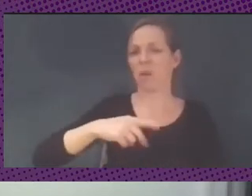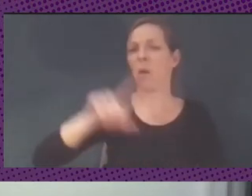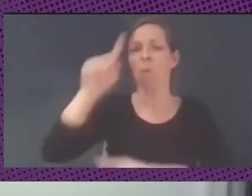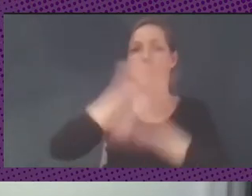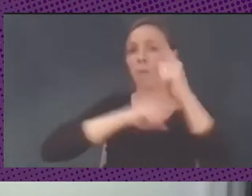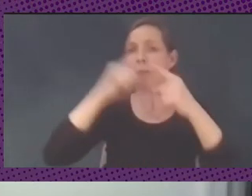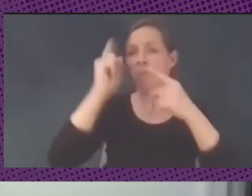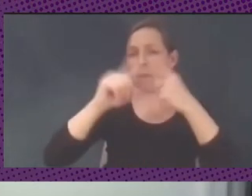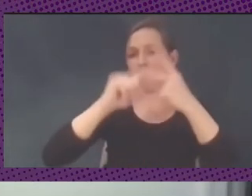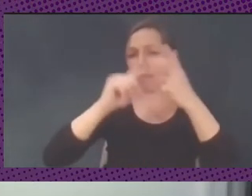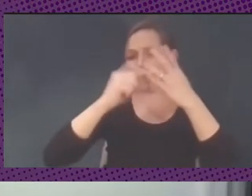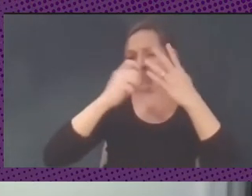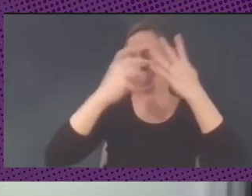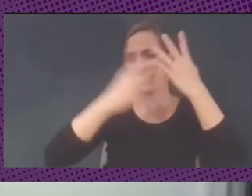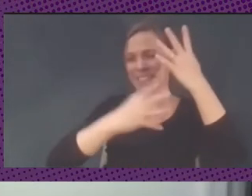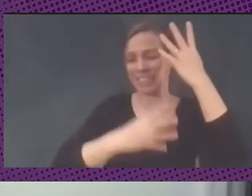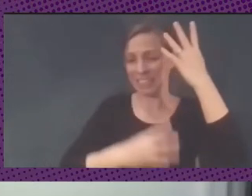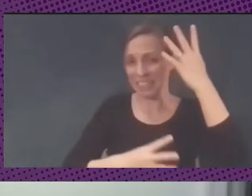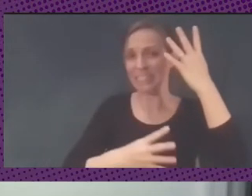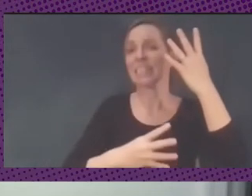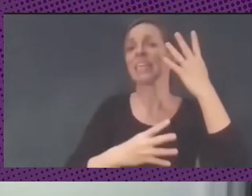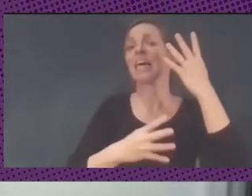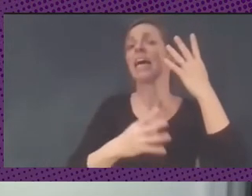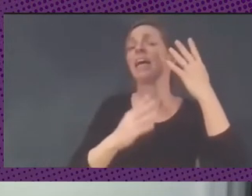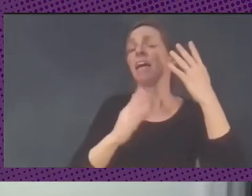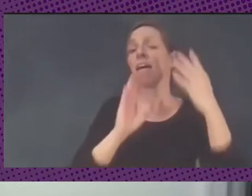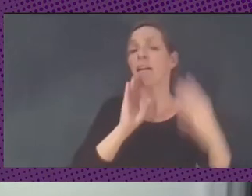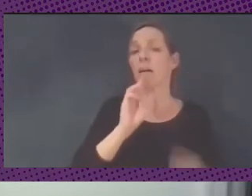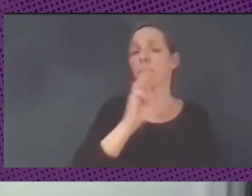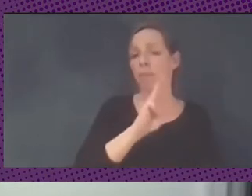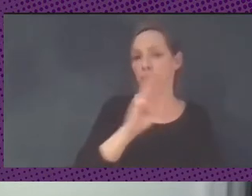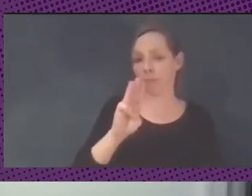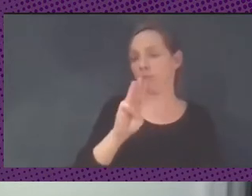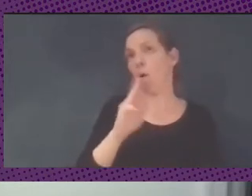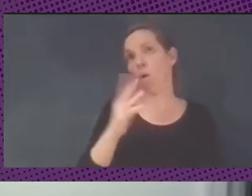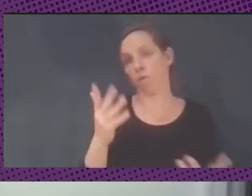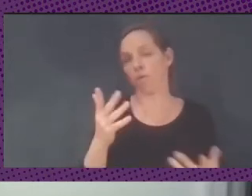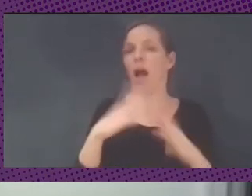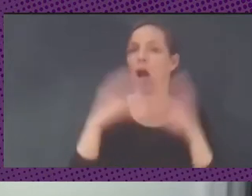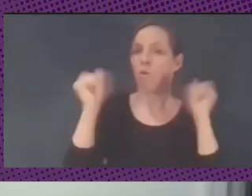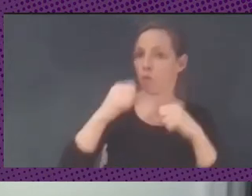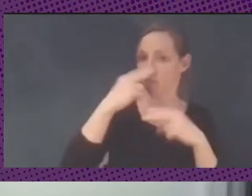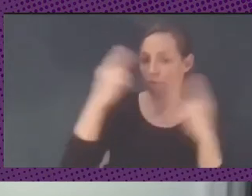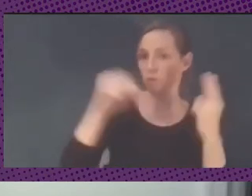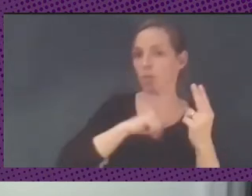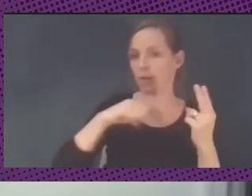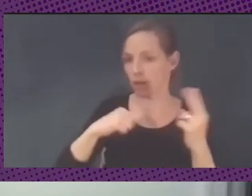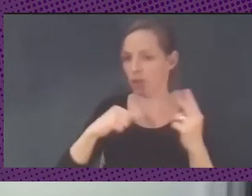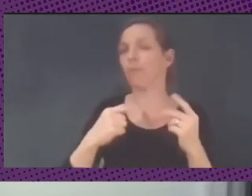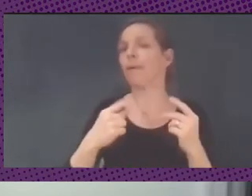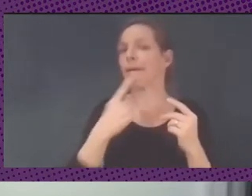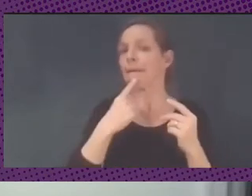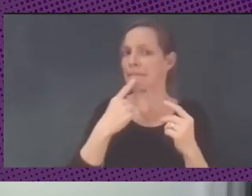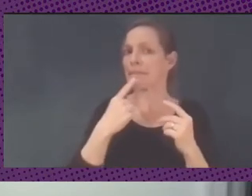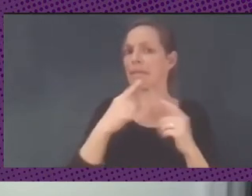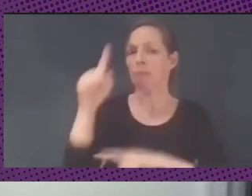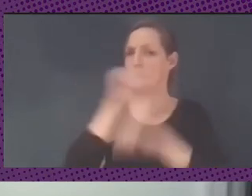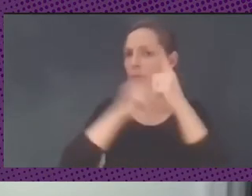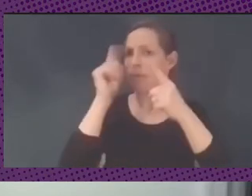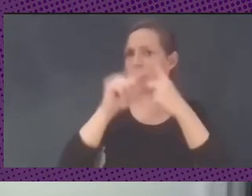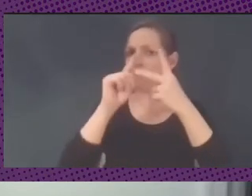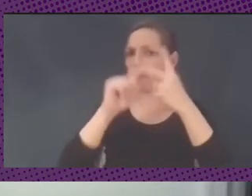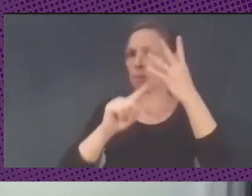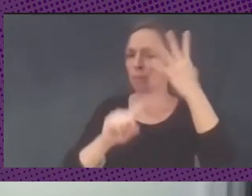todos los problemas que traen los PPPs, pero aún así, o los APPs, pero aún así estamos viendo una